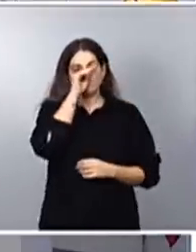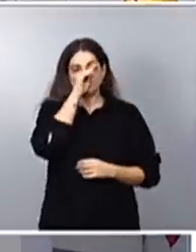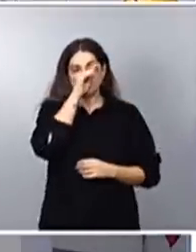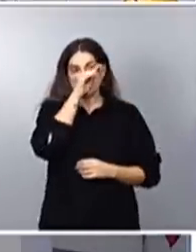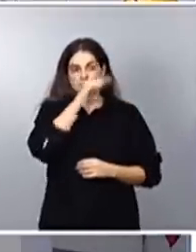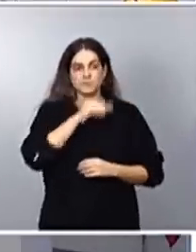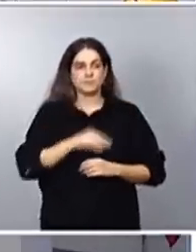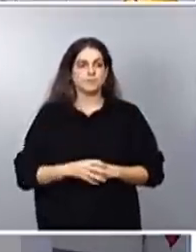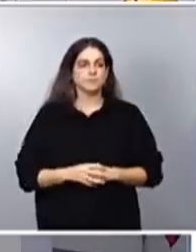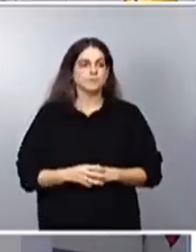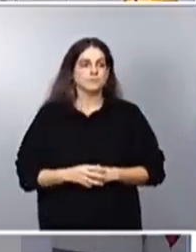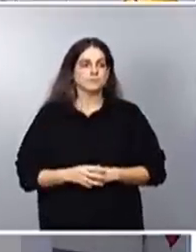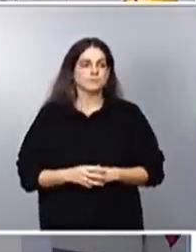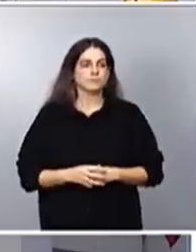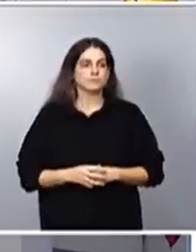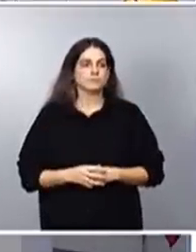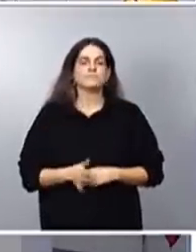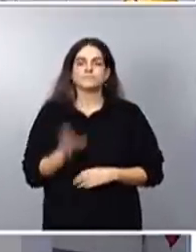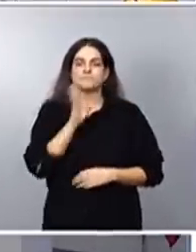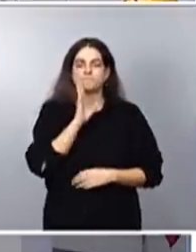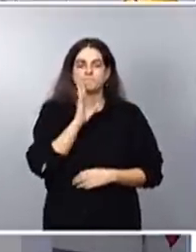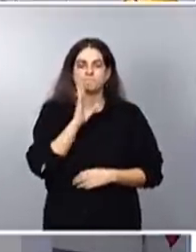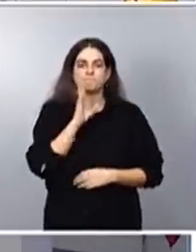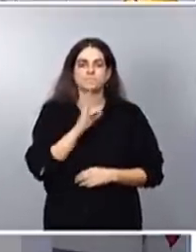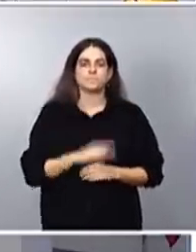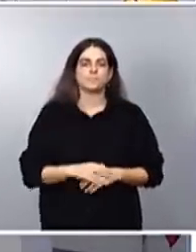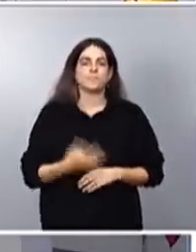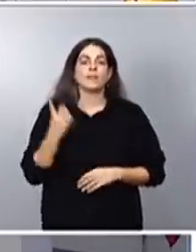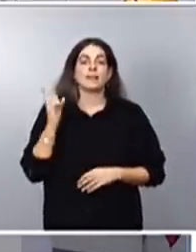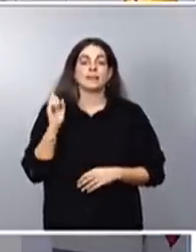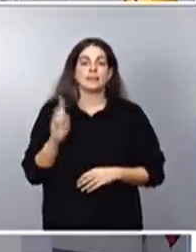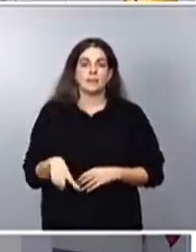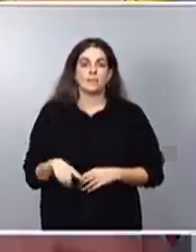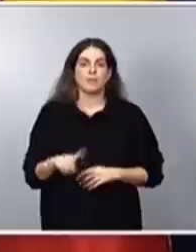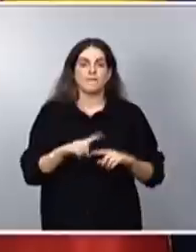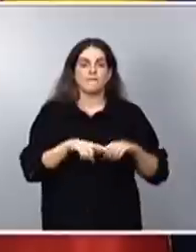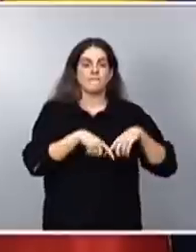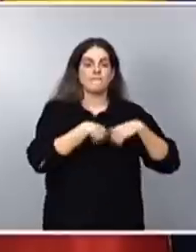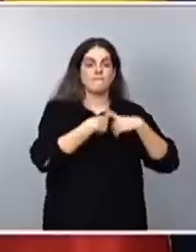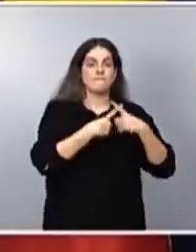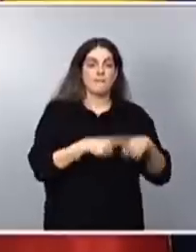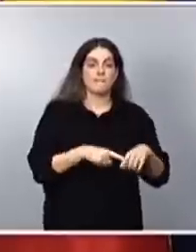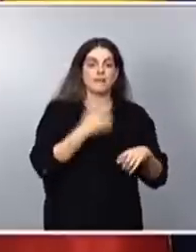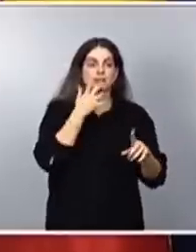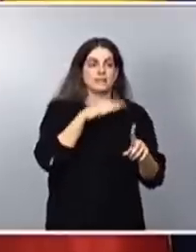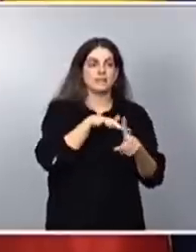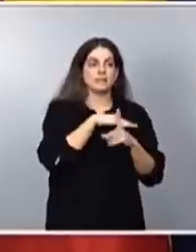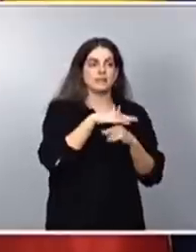Decía que se equipararán también las familias que estén en situación de monomarentalidad.